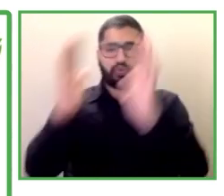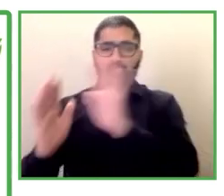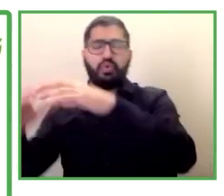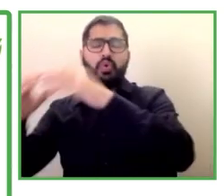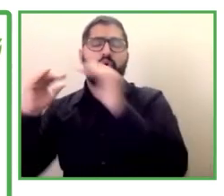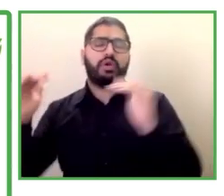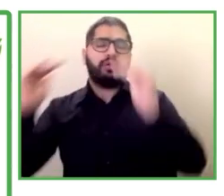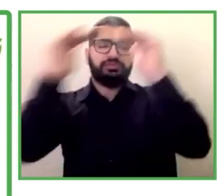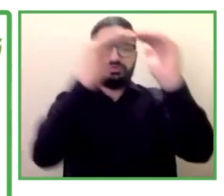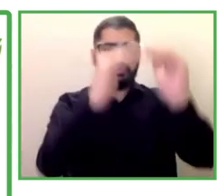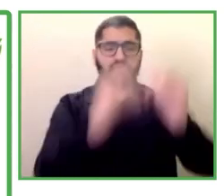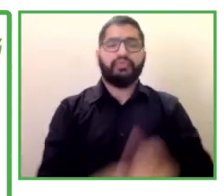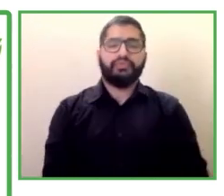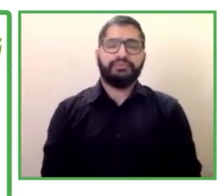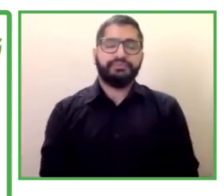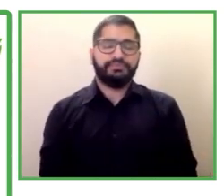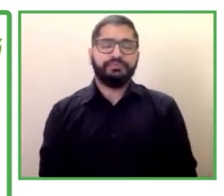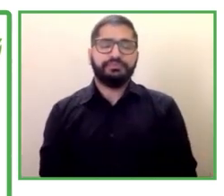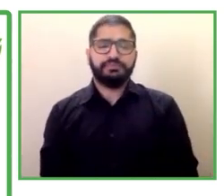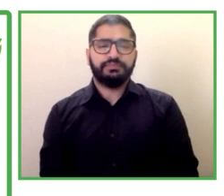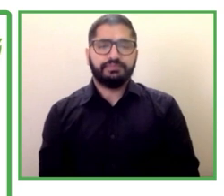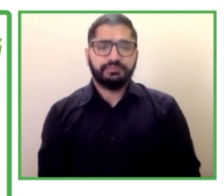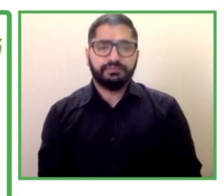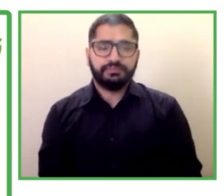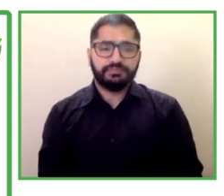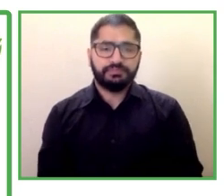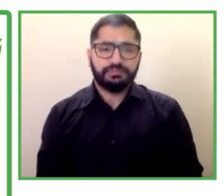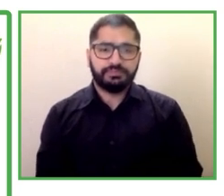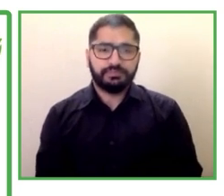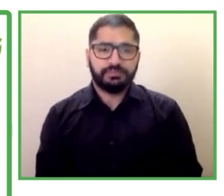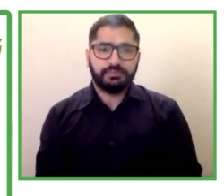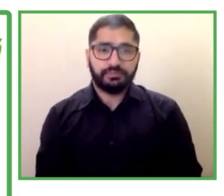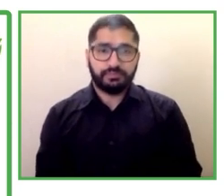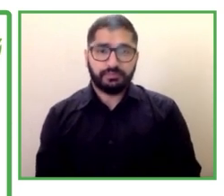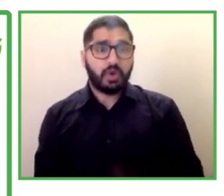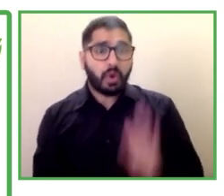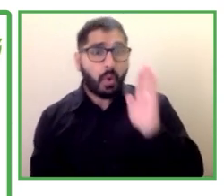y como representado esta estructura